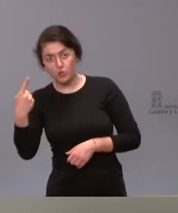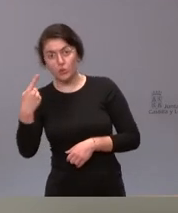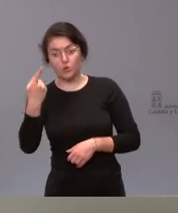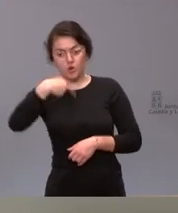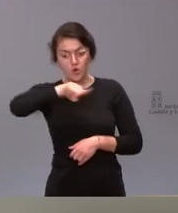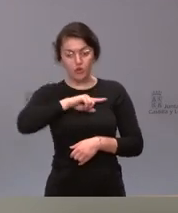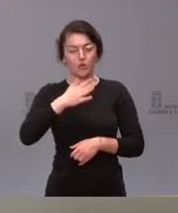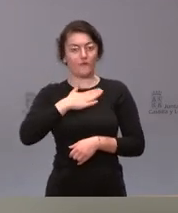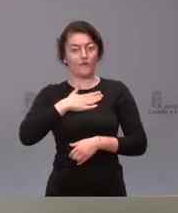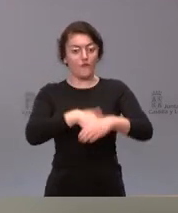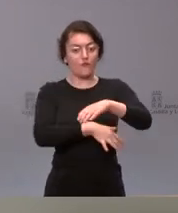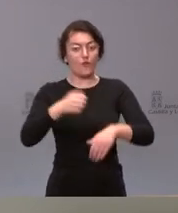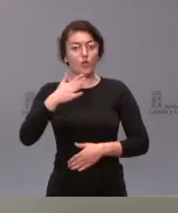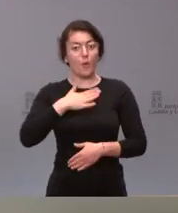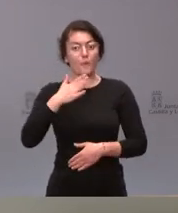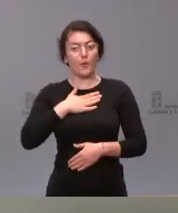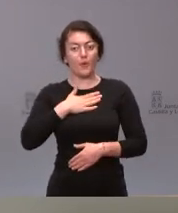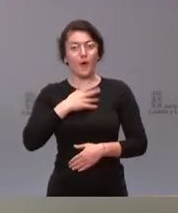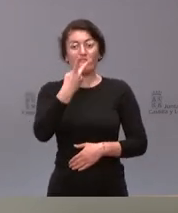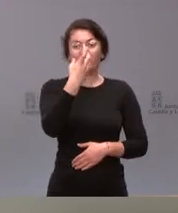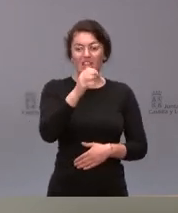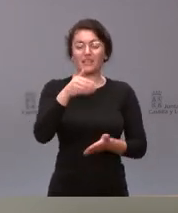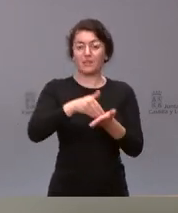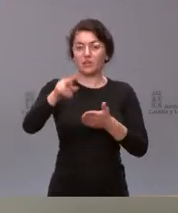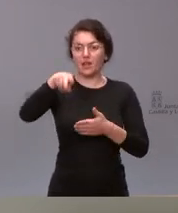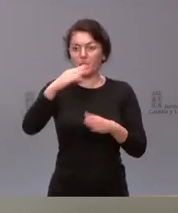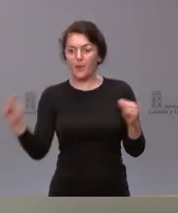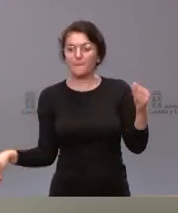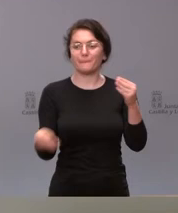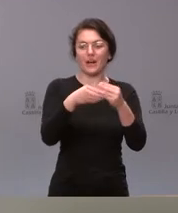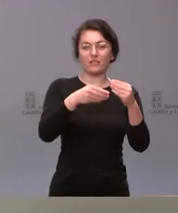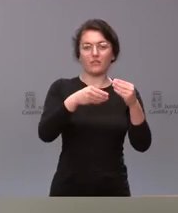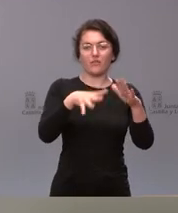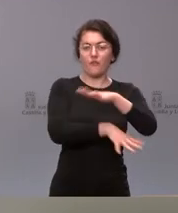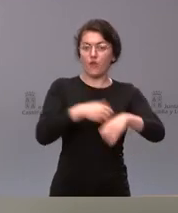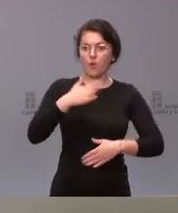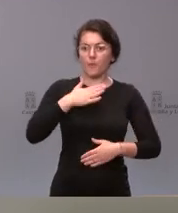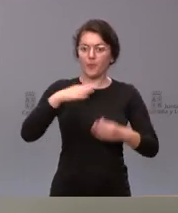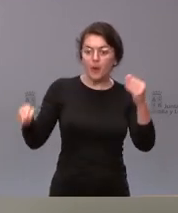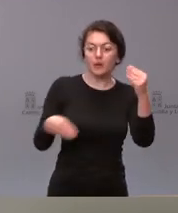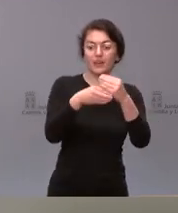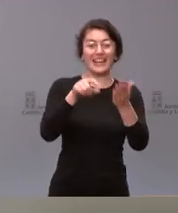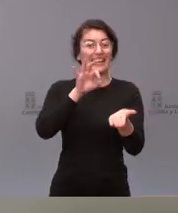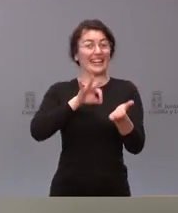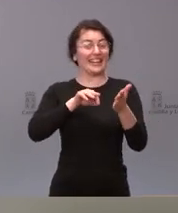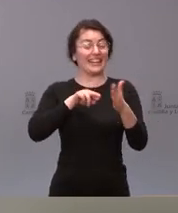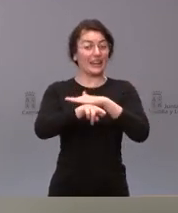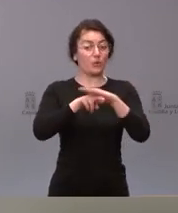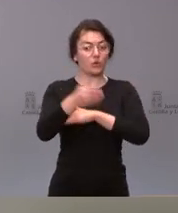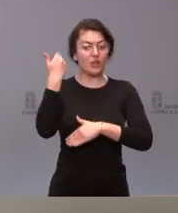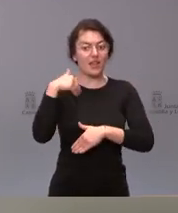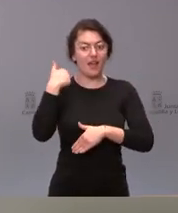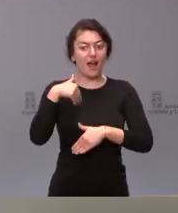euros adicionales en esos dos años a la gestión de la dependencia la mayor parte de estos recursos decidimos anticiparlos para el año 20